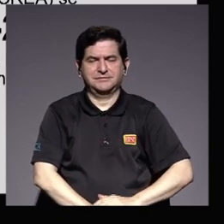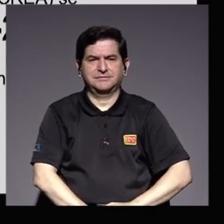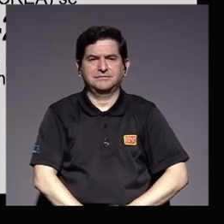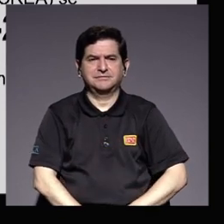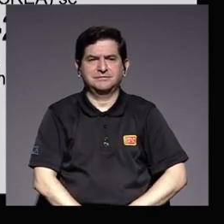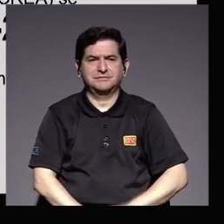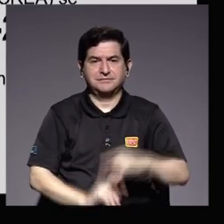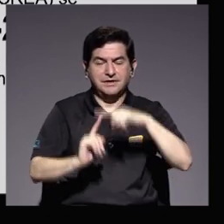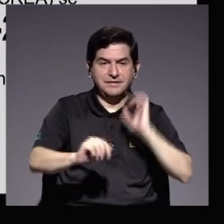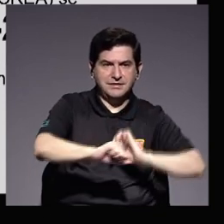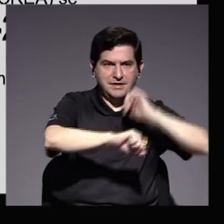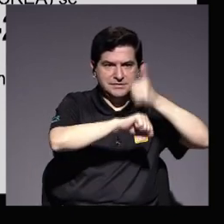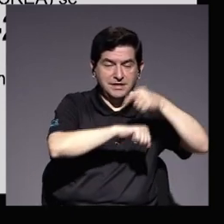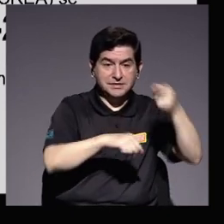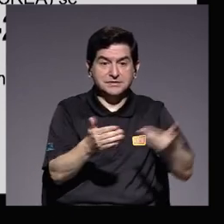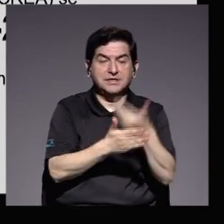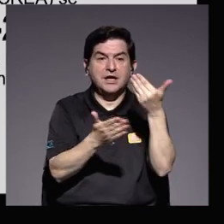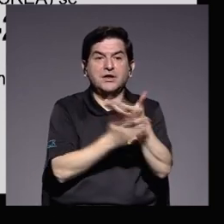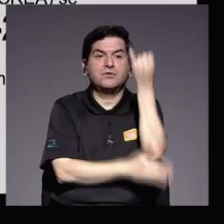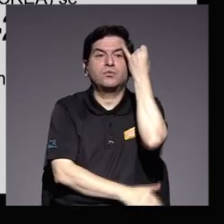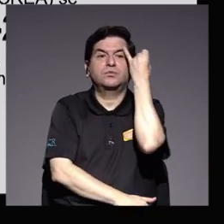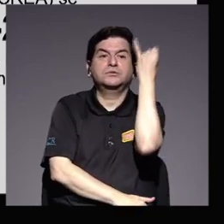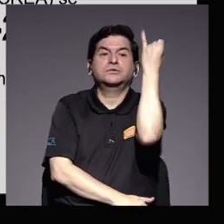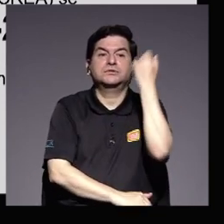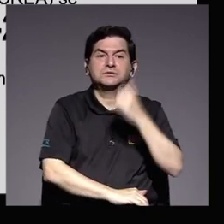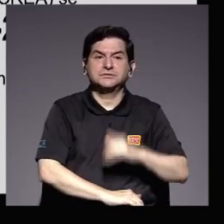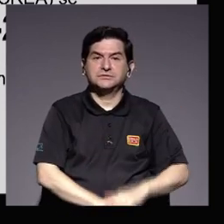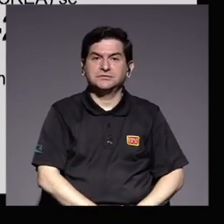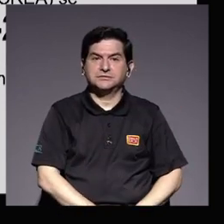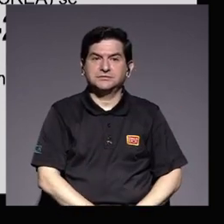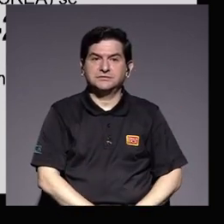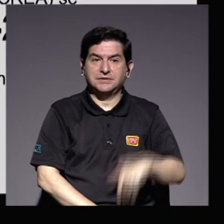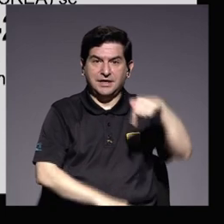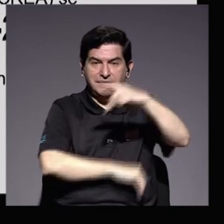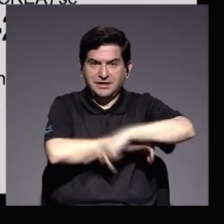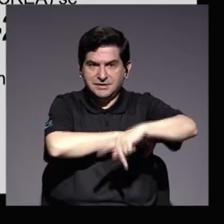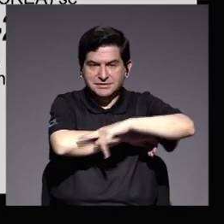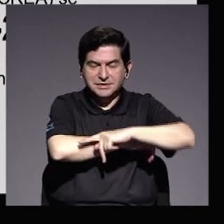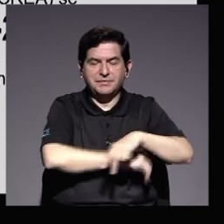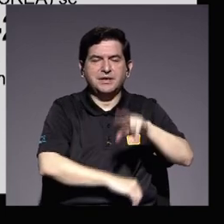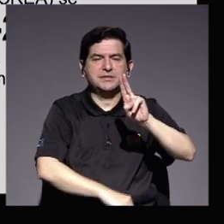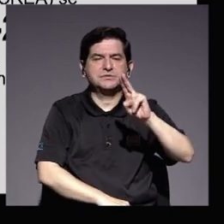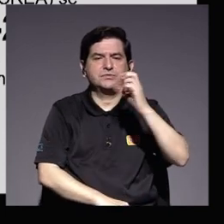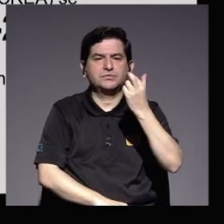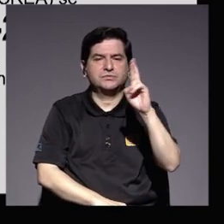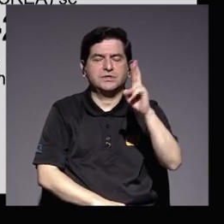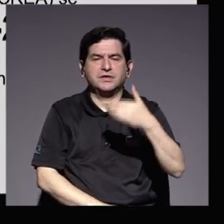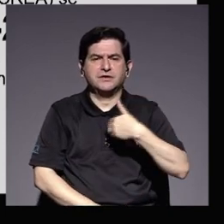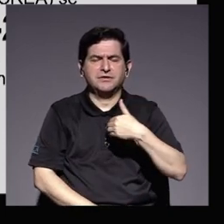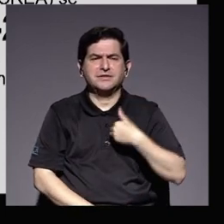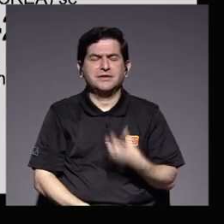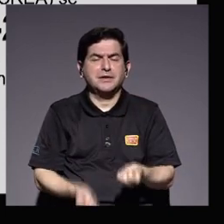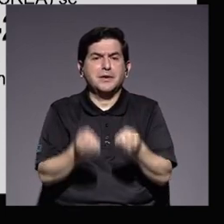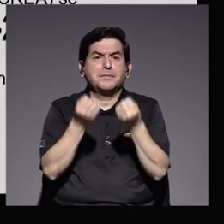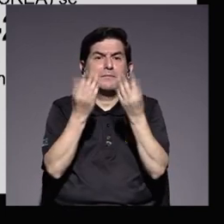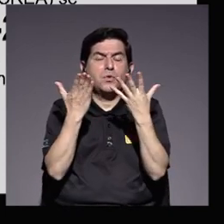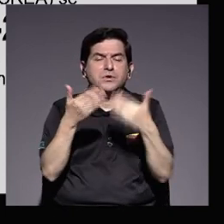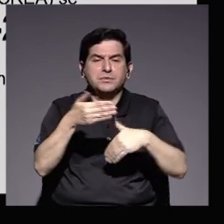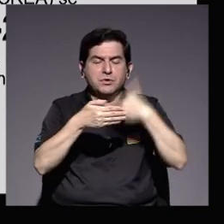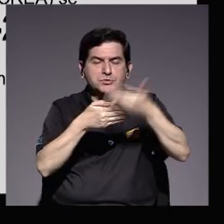Desde la creación de esta novedosa iniciativa en el país, la Universidad de Costa Rica ha recibido una decena de